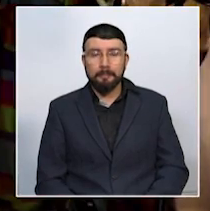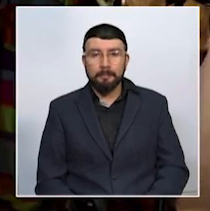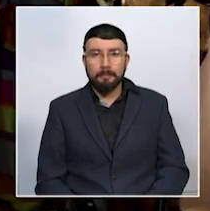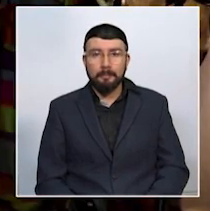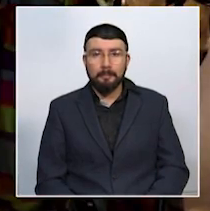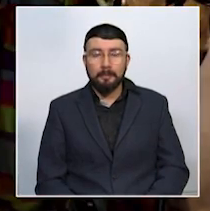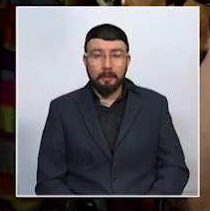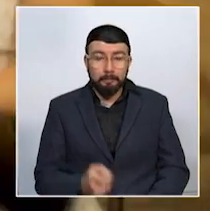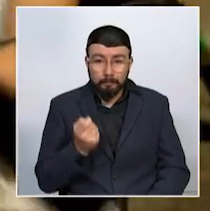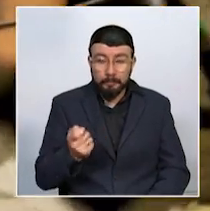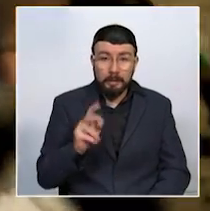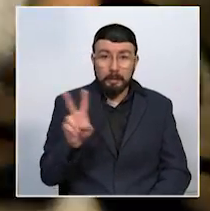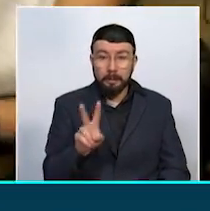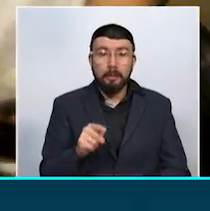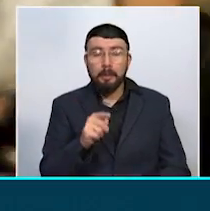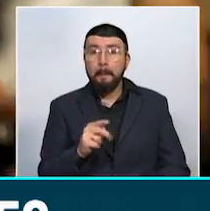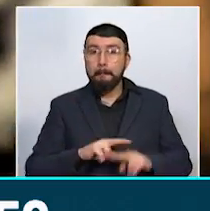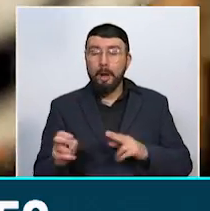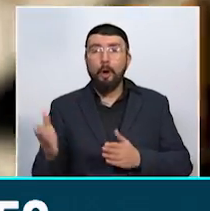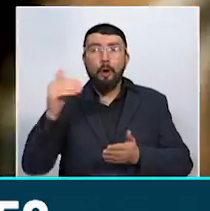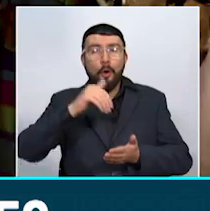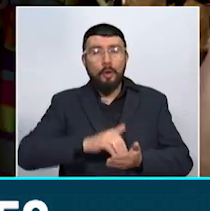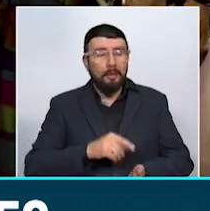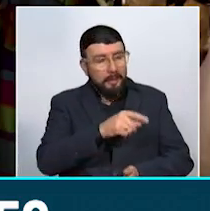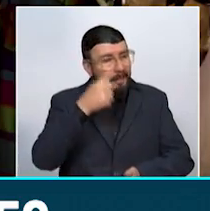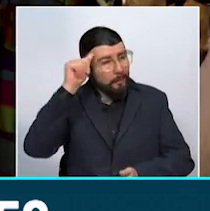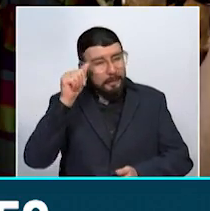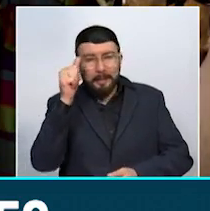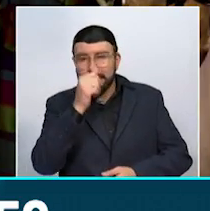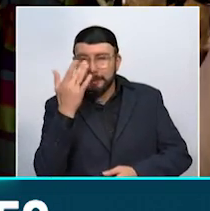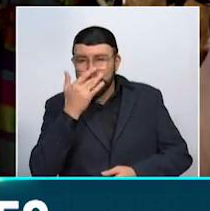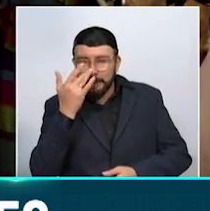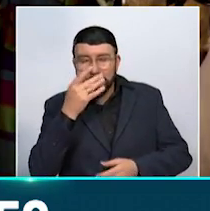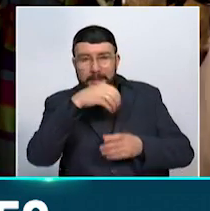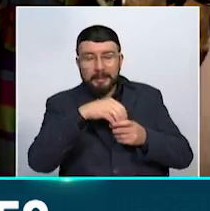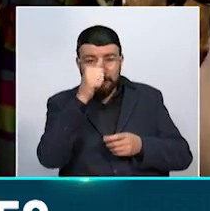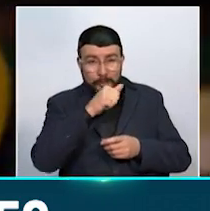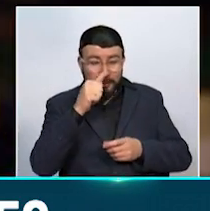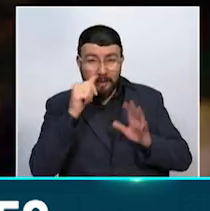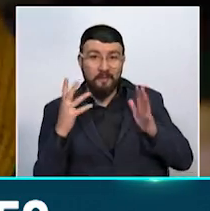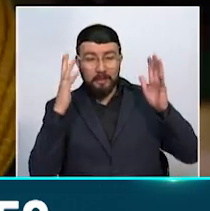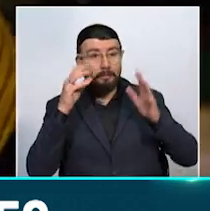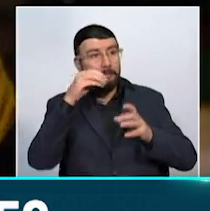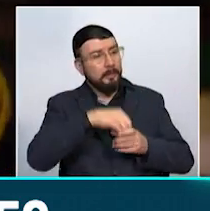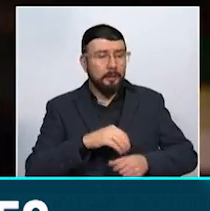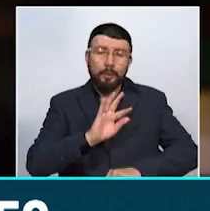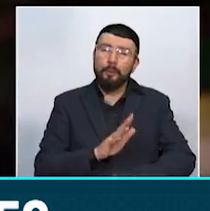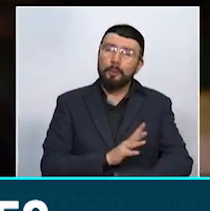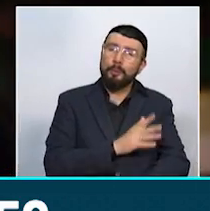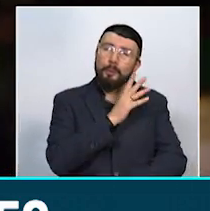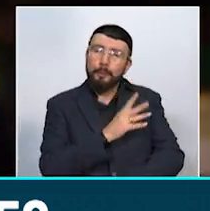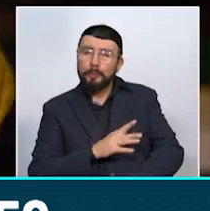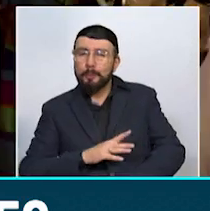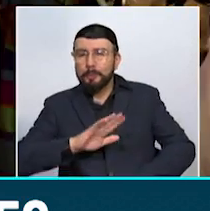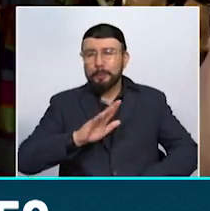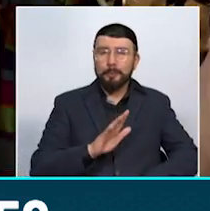Este viernes, Manizales vuelve a las raíces afro con la fiesta negra. Música en vivo con bandas que interpretan lo mejor de la fusión,